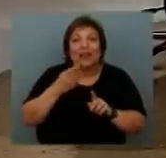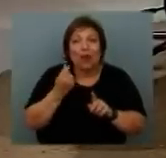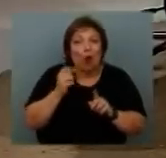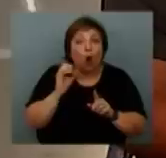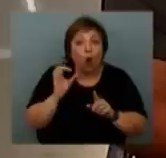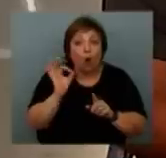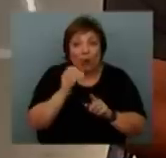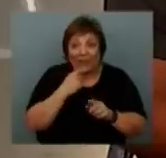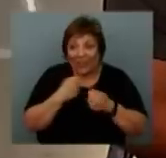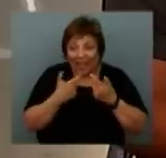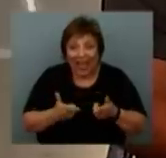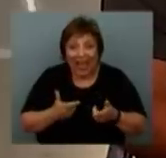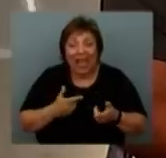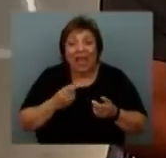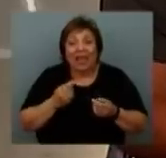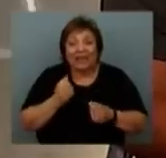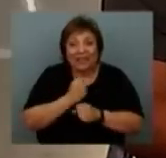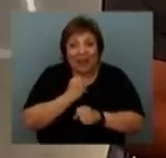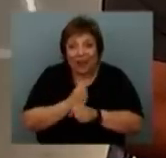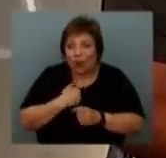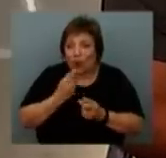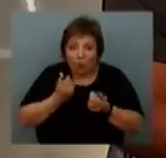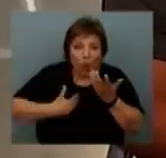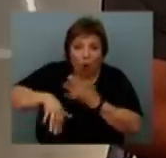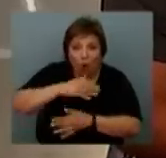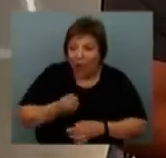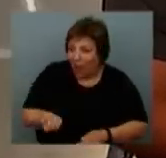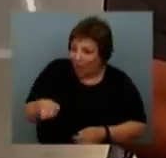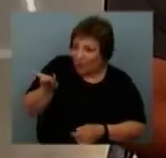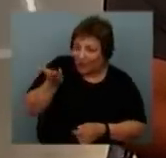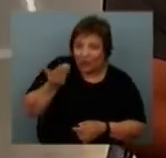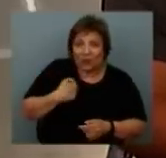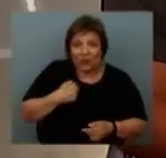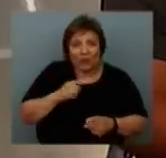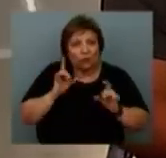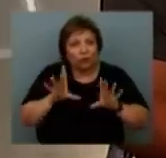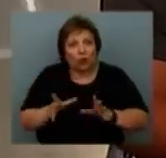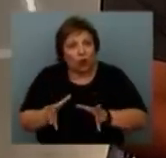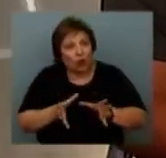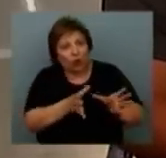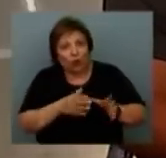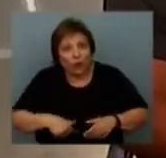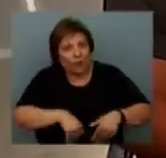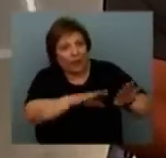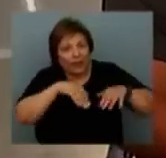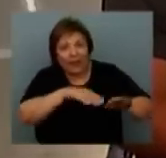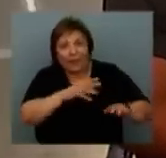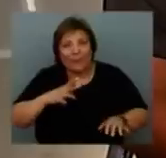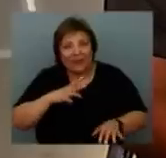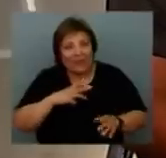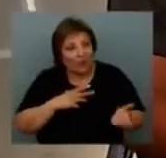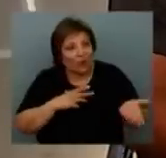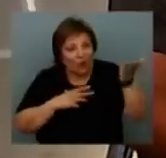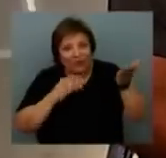Estado el trabajo y no como estamos ya sintiendo un trasiego hacia el sector privado ya que los salarios están